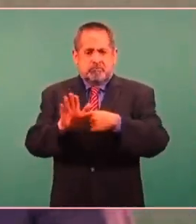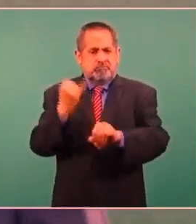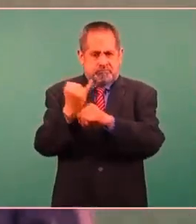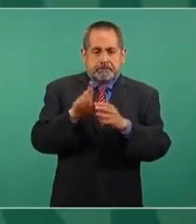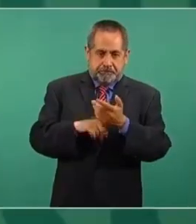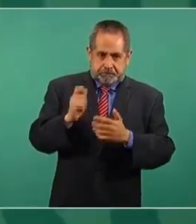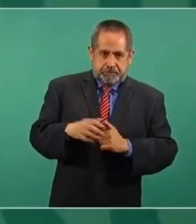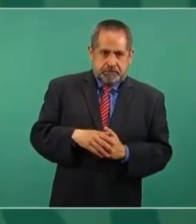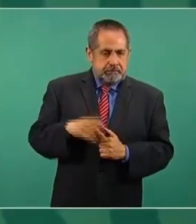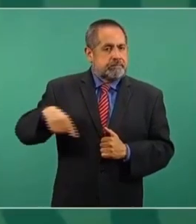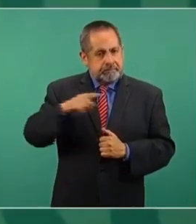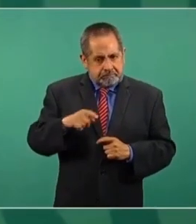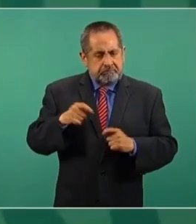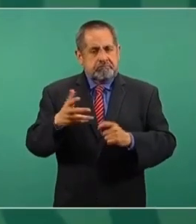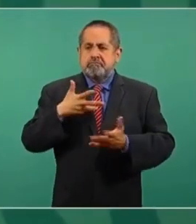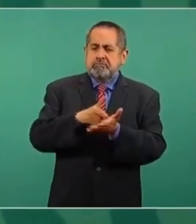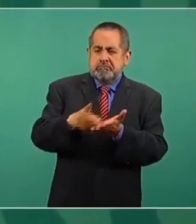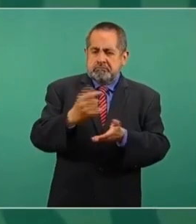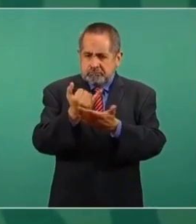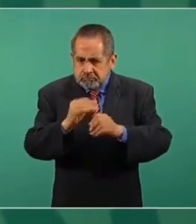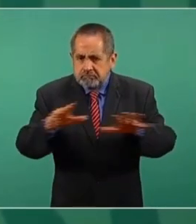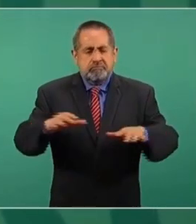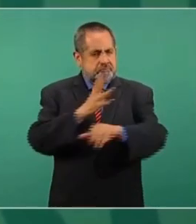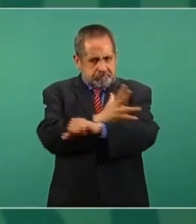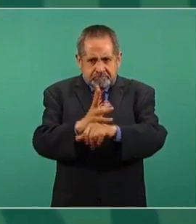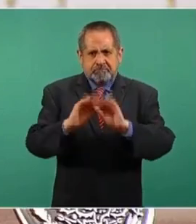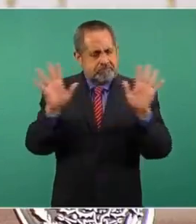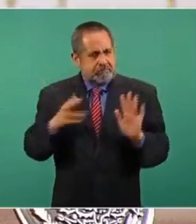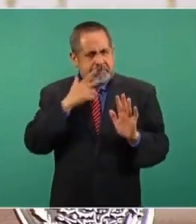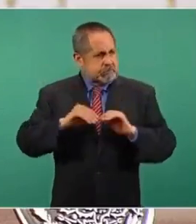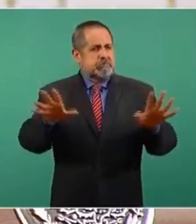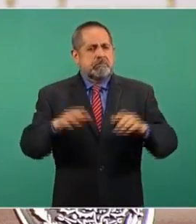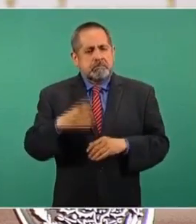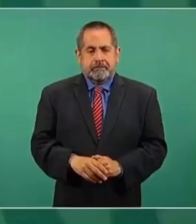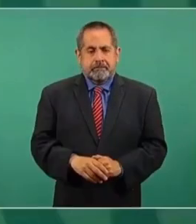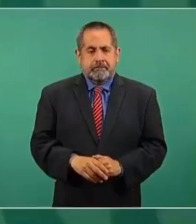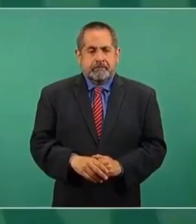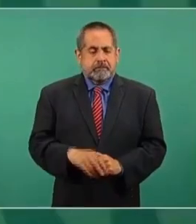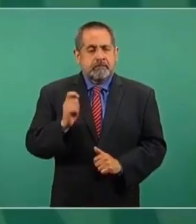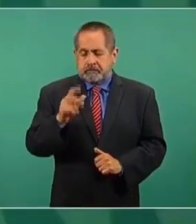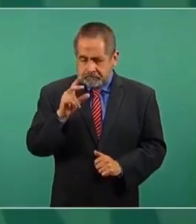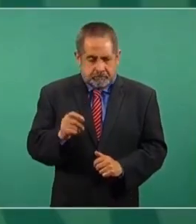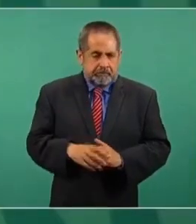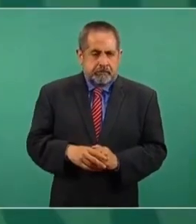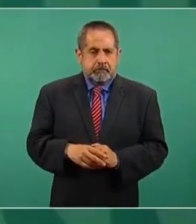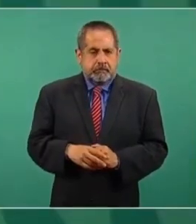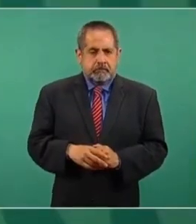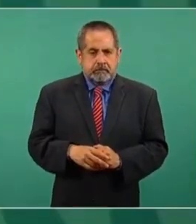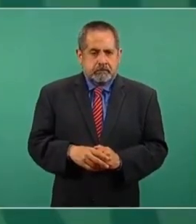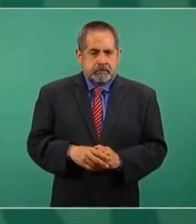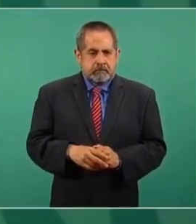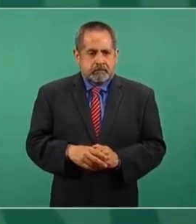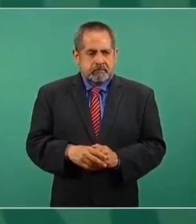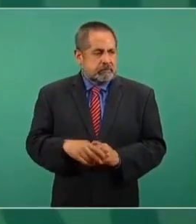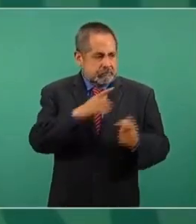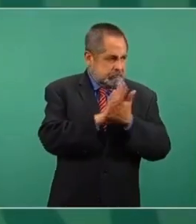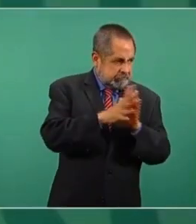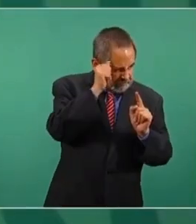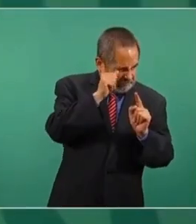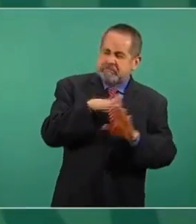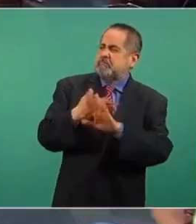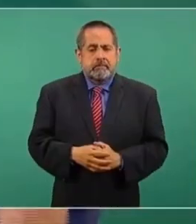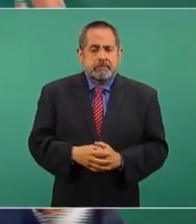subirlo a la red, para que se garantice el derecho a la información, a la transparencia, y que no haya manipulación, que no haya linchamientos